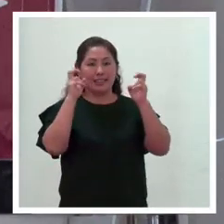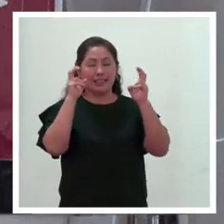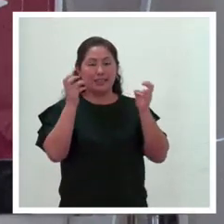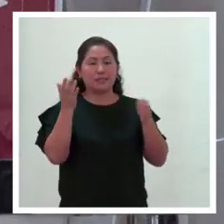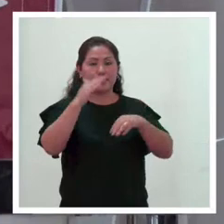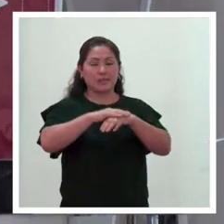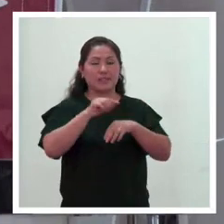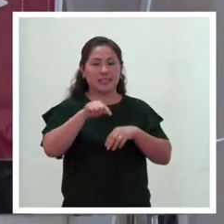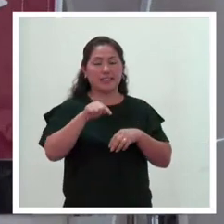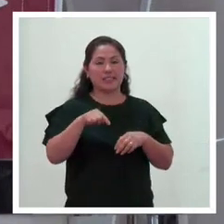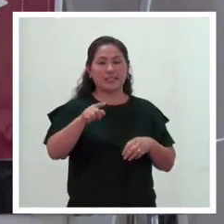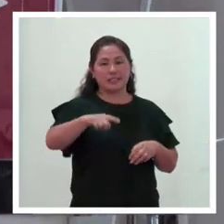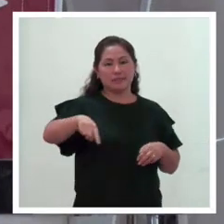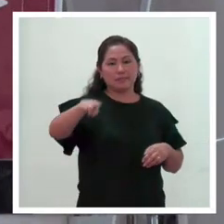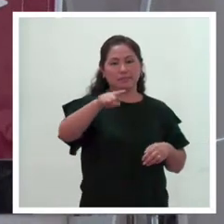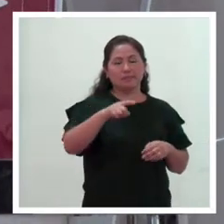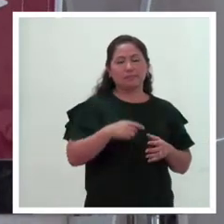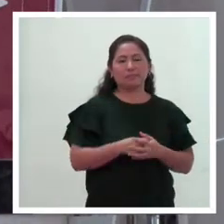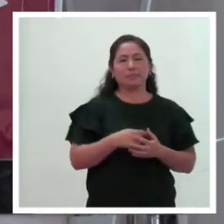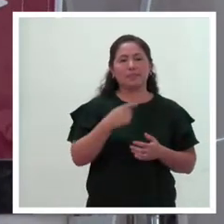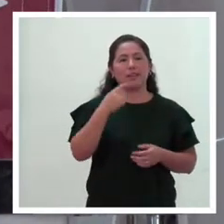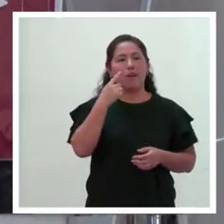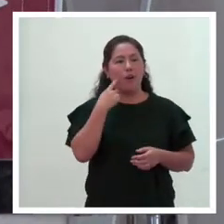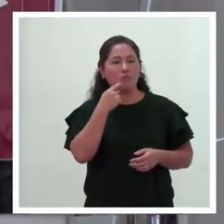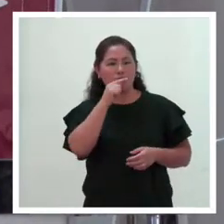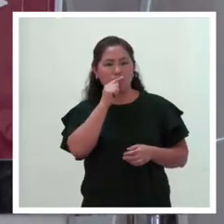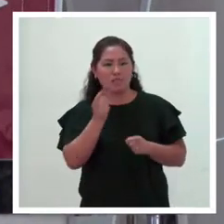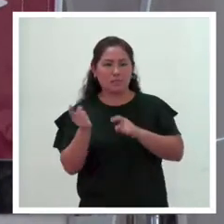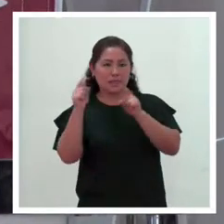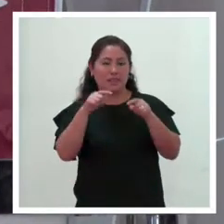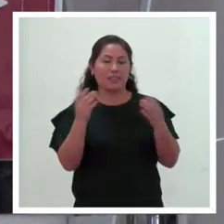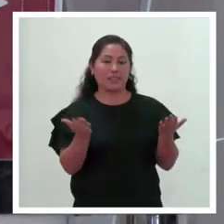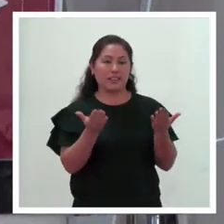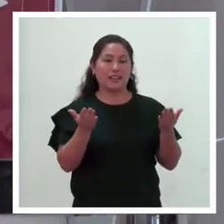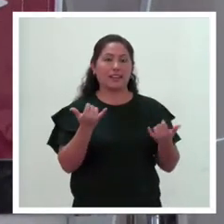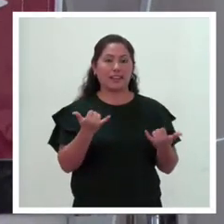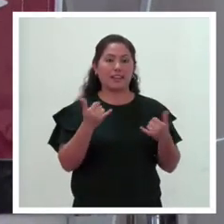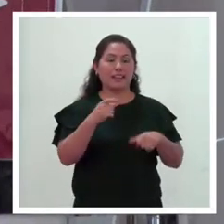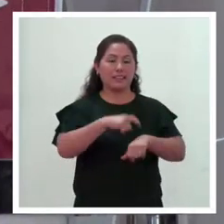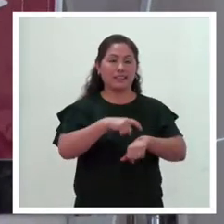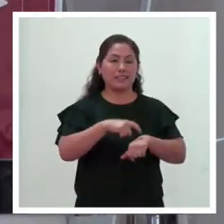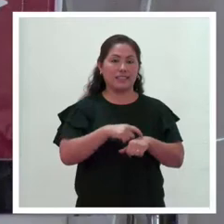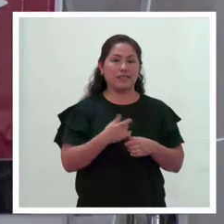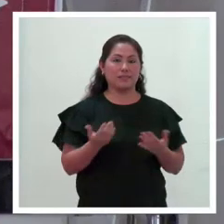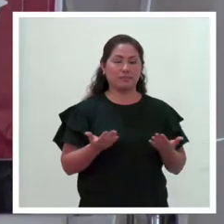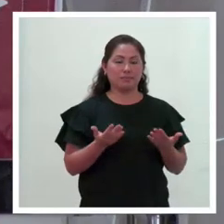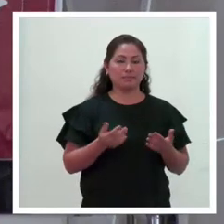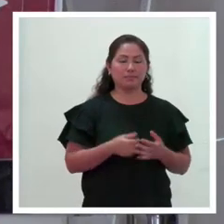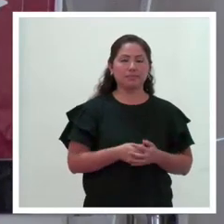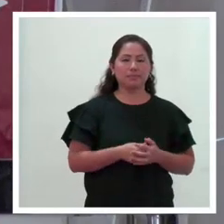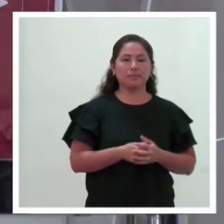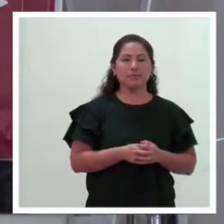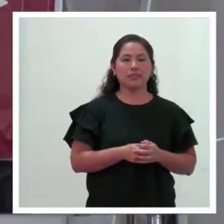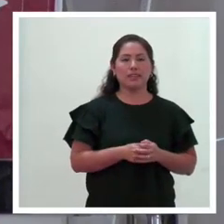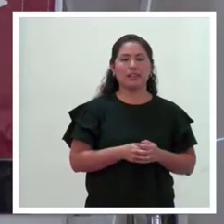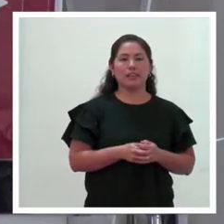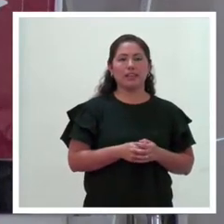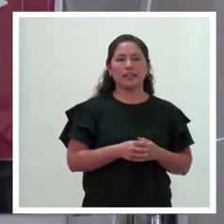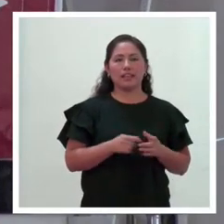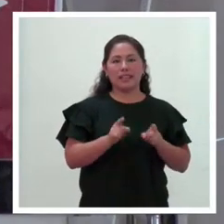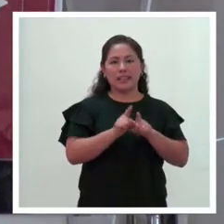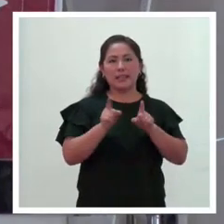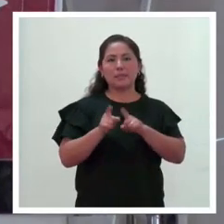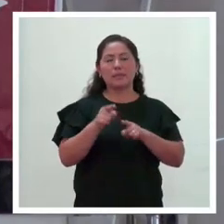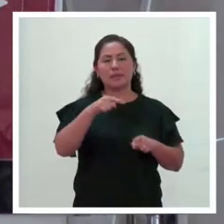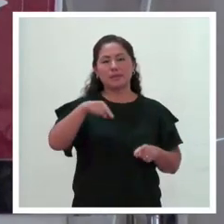audiencias, hombres y mujeres que están acá en este espacio. Y no va a ser el único, vamos a seguir debatiendo